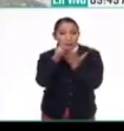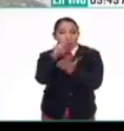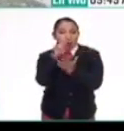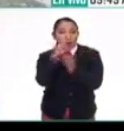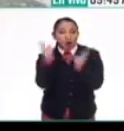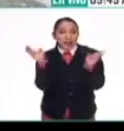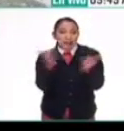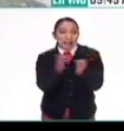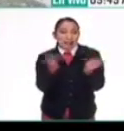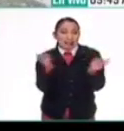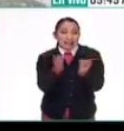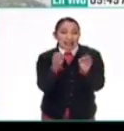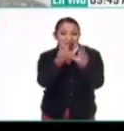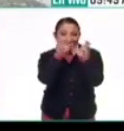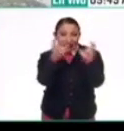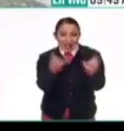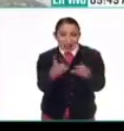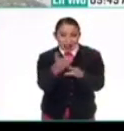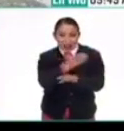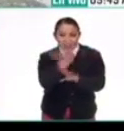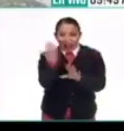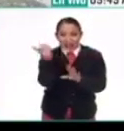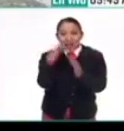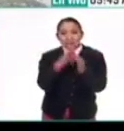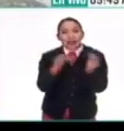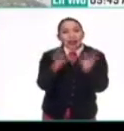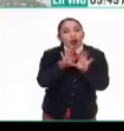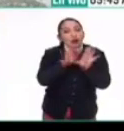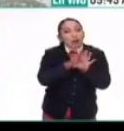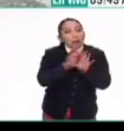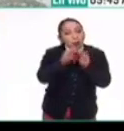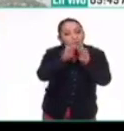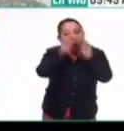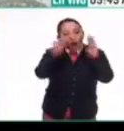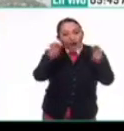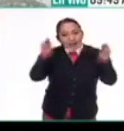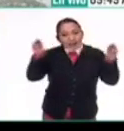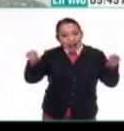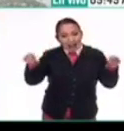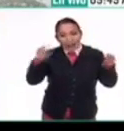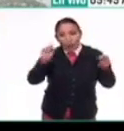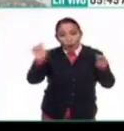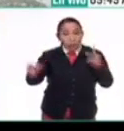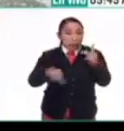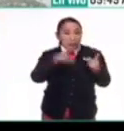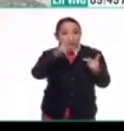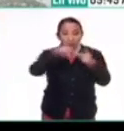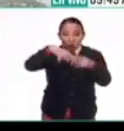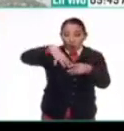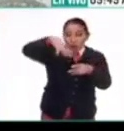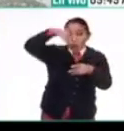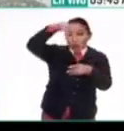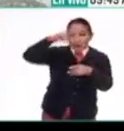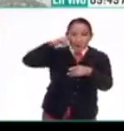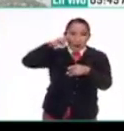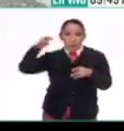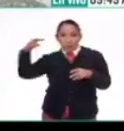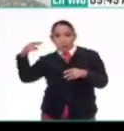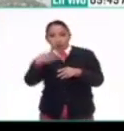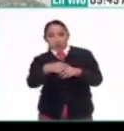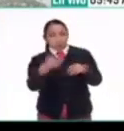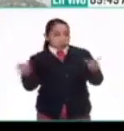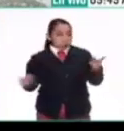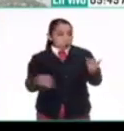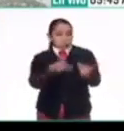nevado. Lo que ya habíamos platicado en una sesión anterior, vemos ahí como la montaña no es un cono perfecto. Visto desde esta cara, no